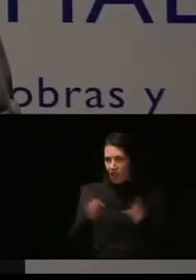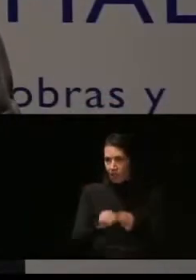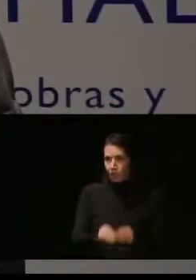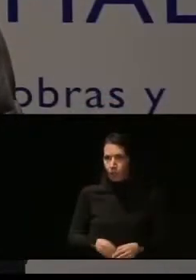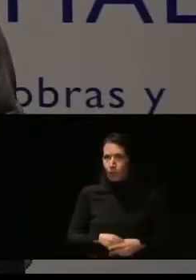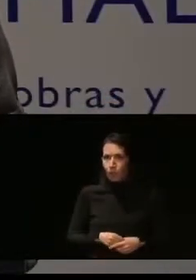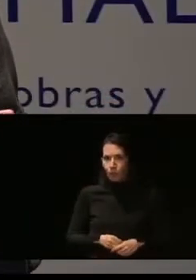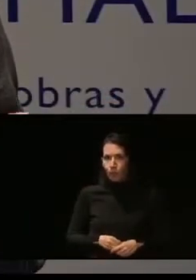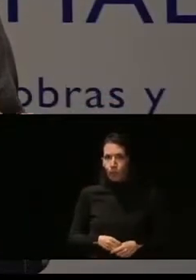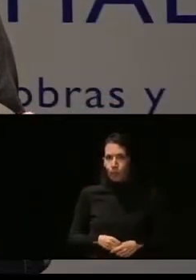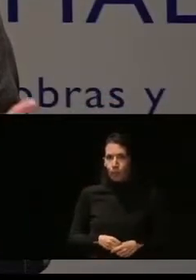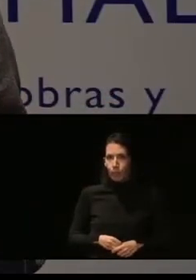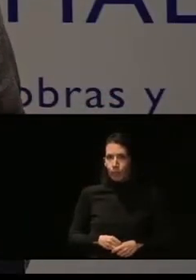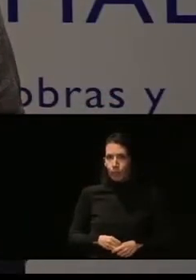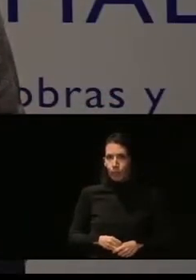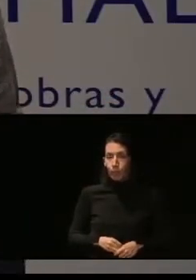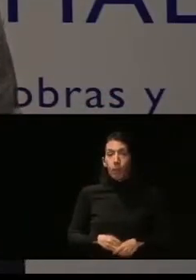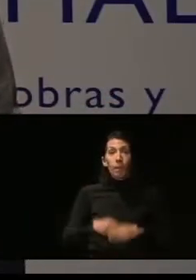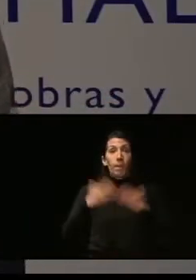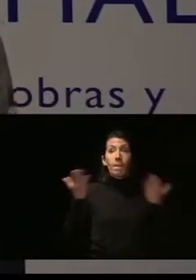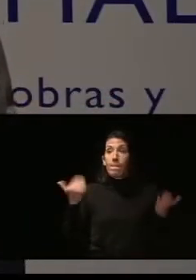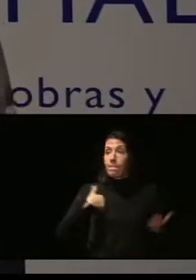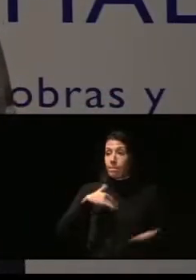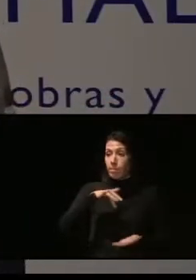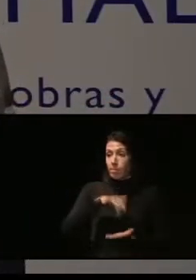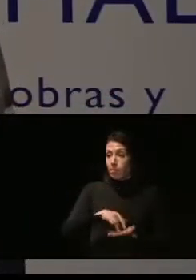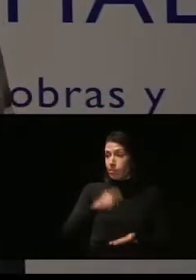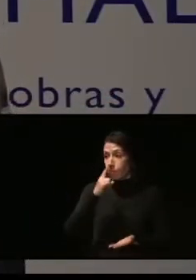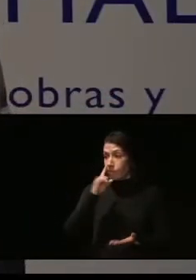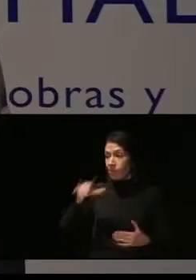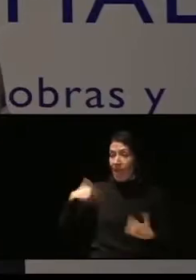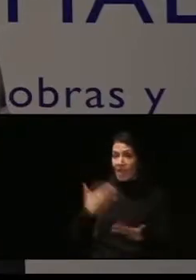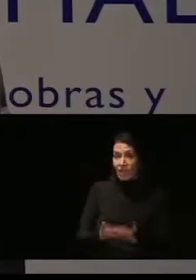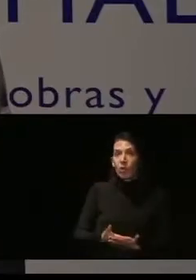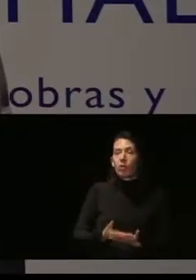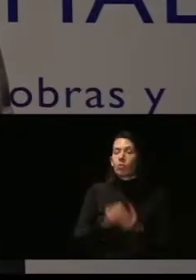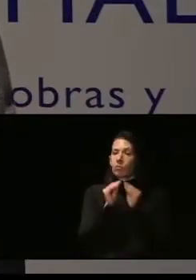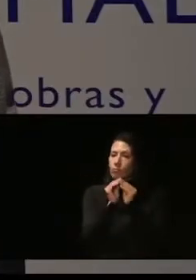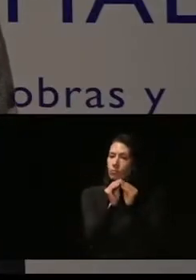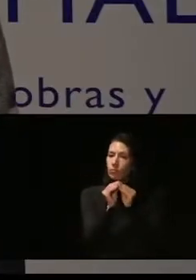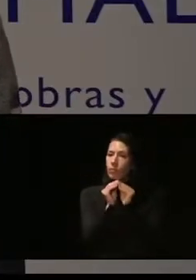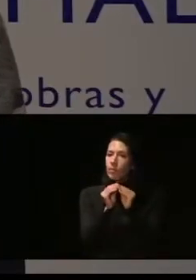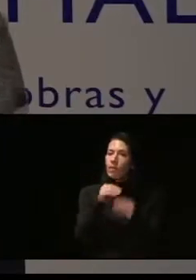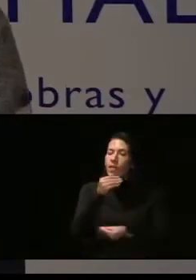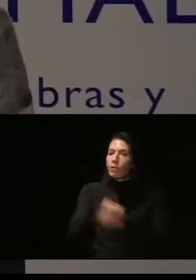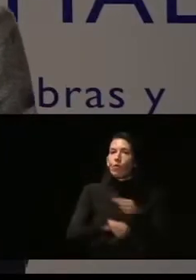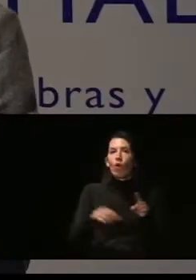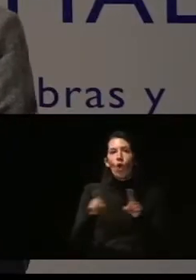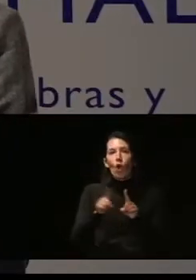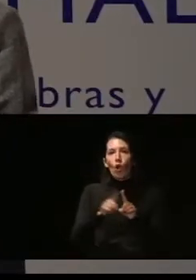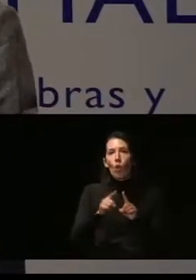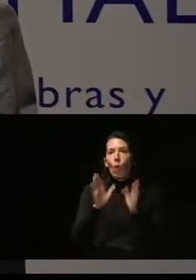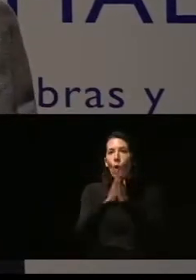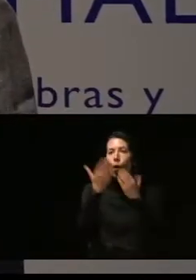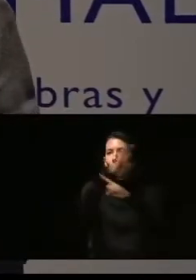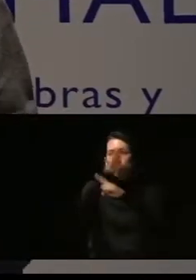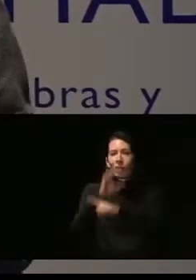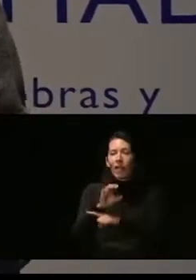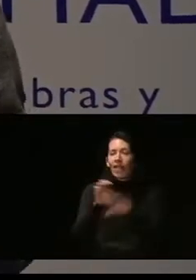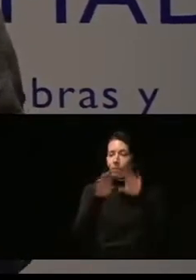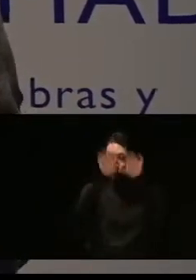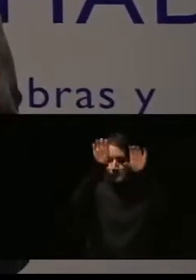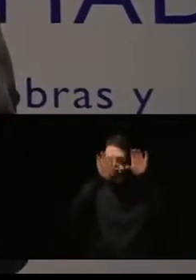Así, pues, durante este año, pues, hemos realizado una biblioteca de píldoras informativos en una serie